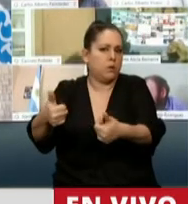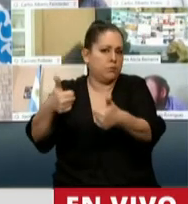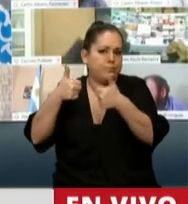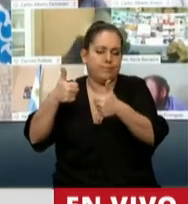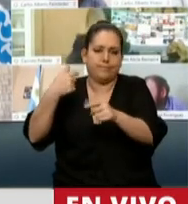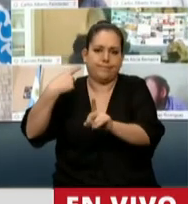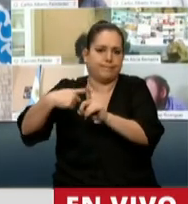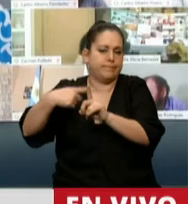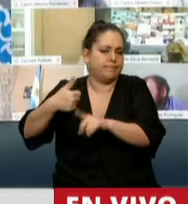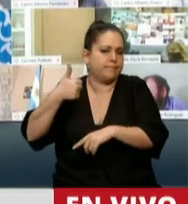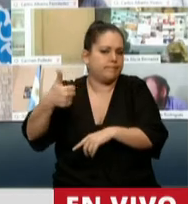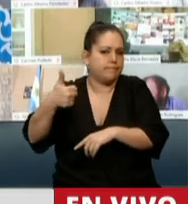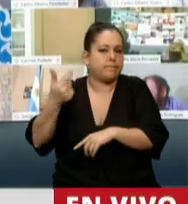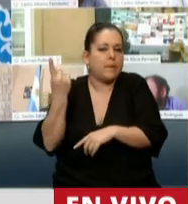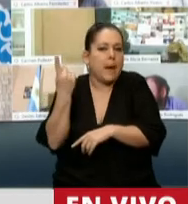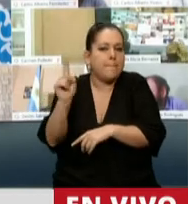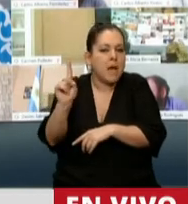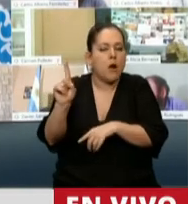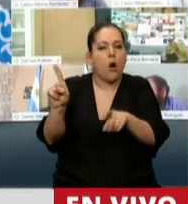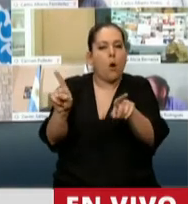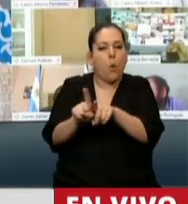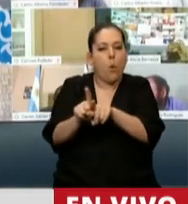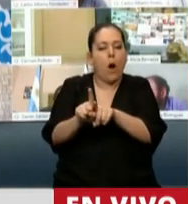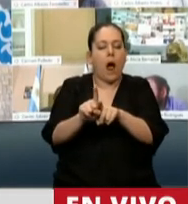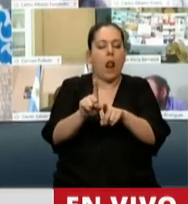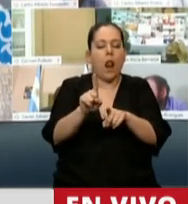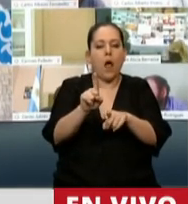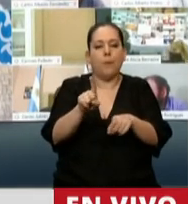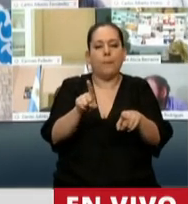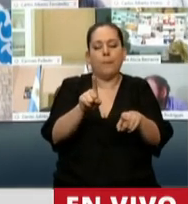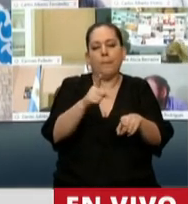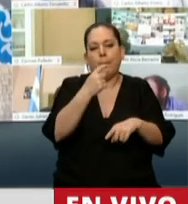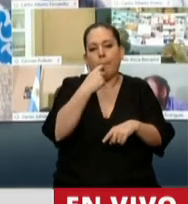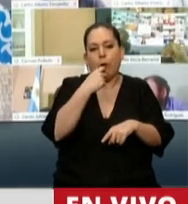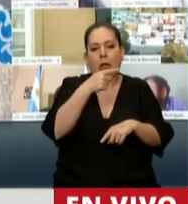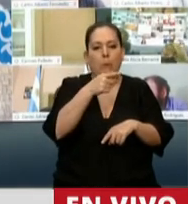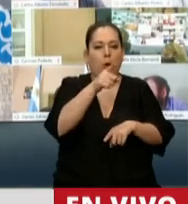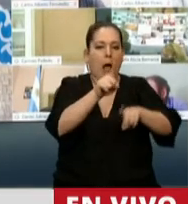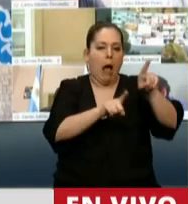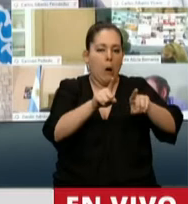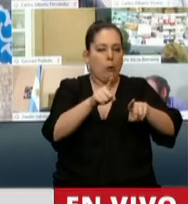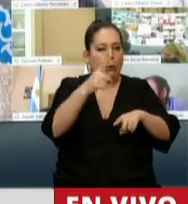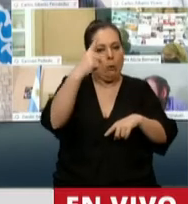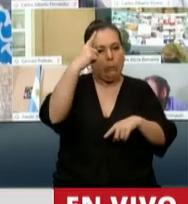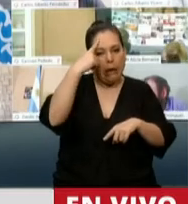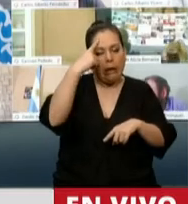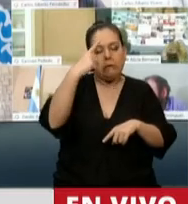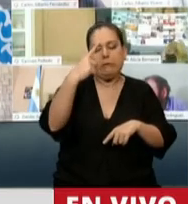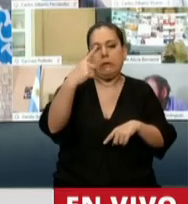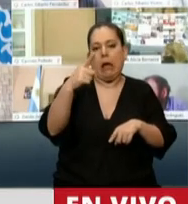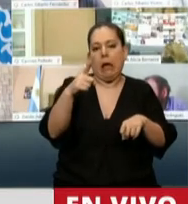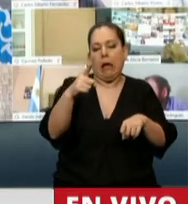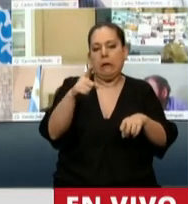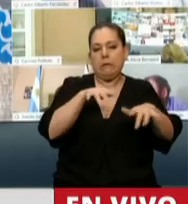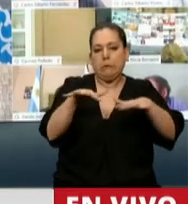no incluya un blanqueo para quienes especulan con el país con una debilidad institucional